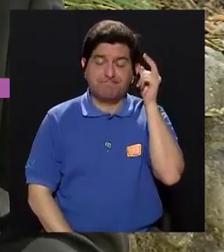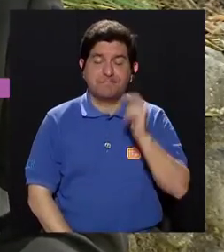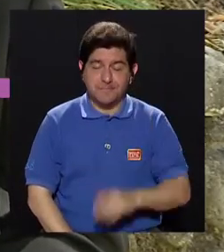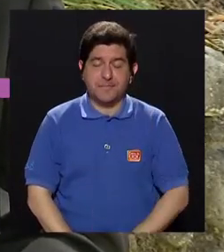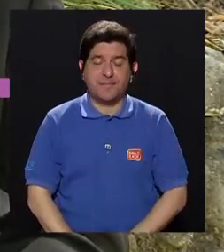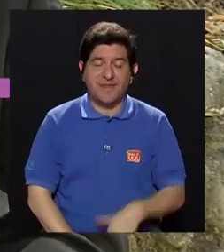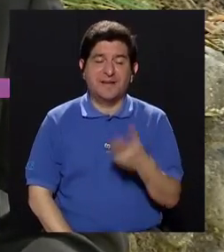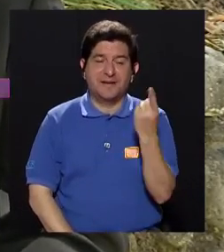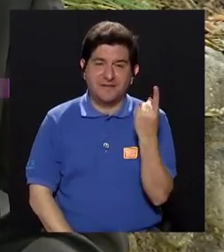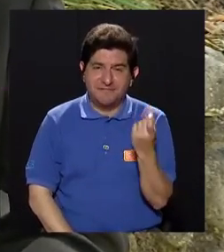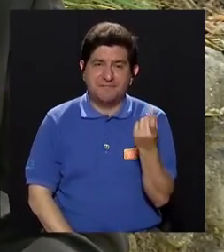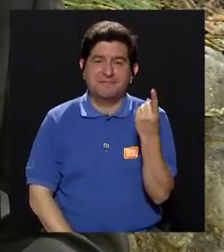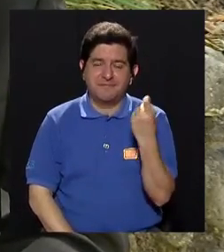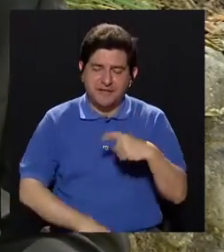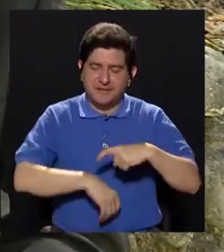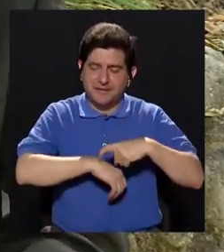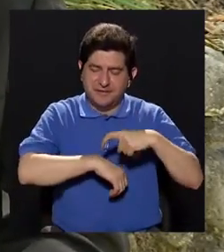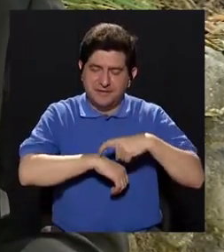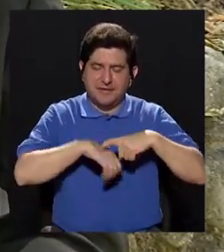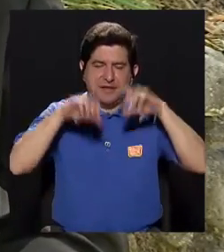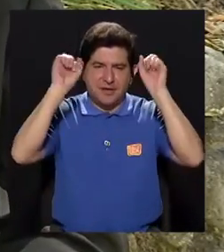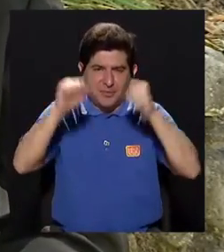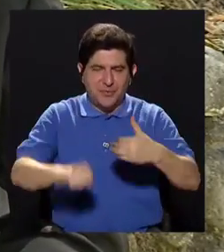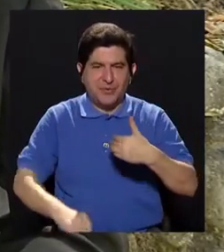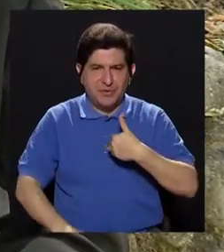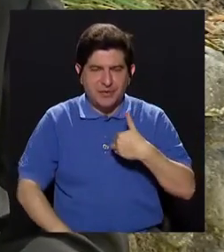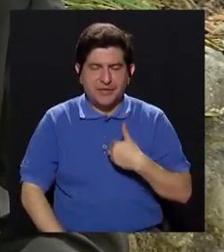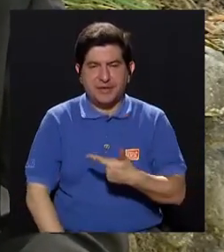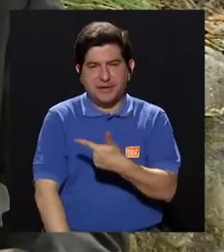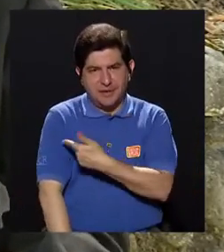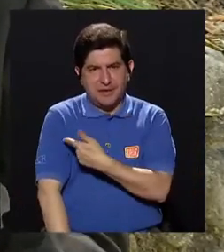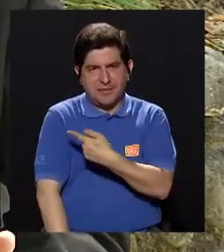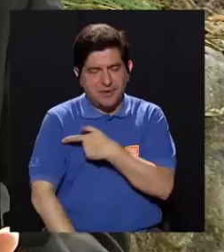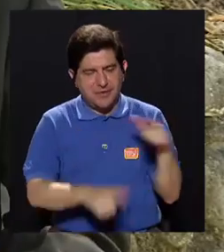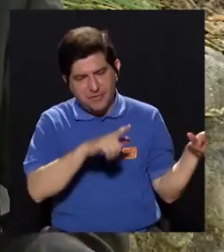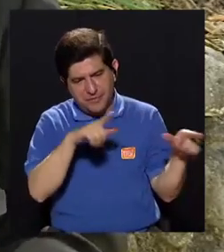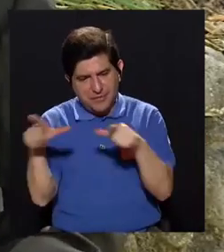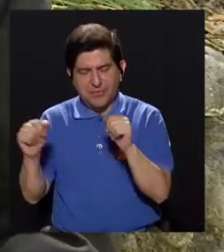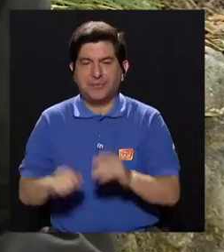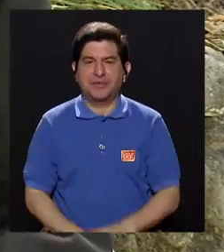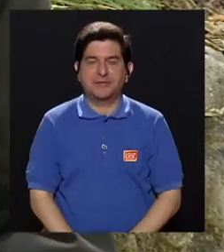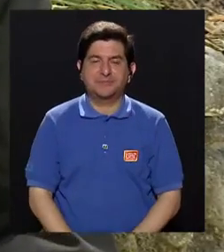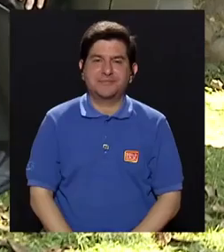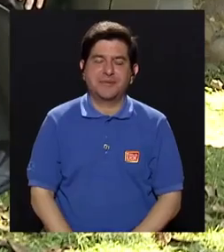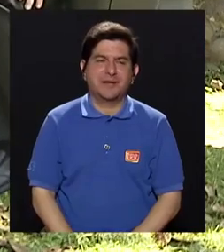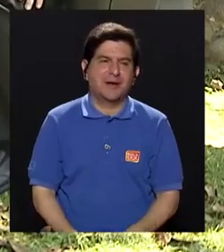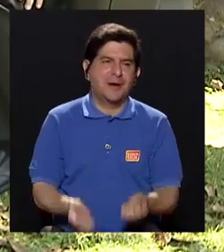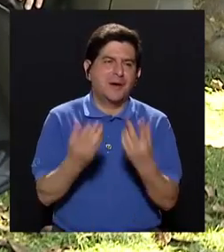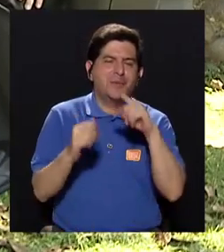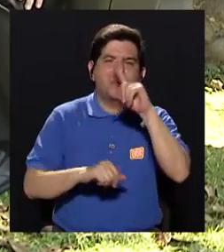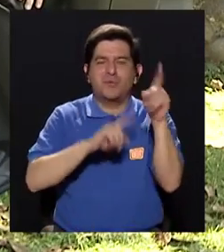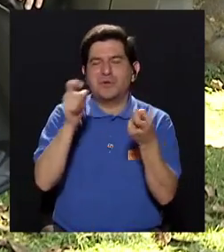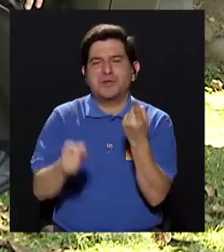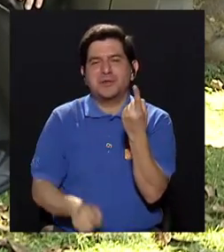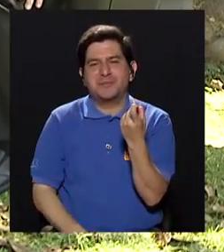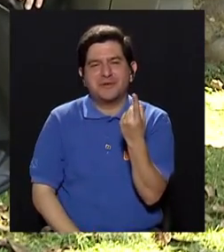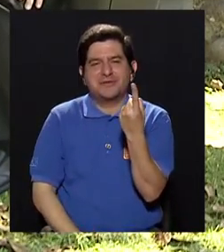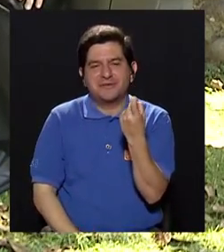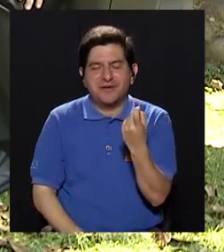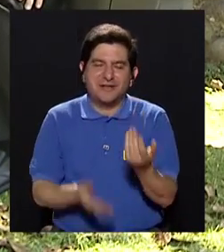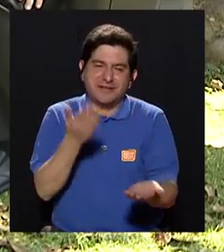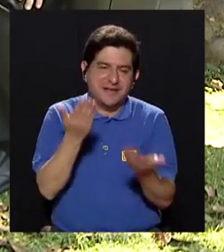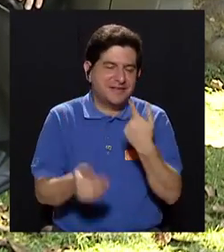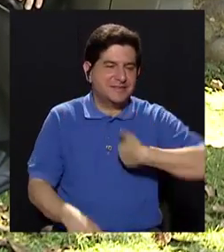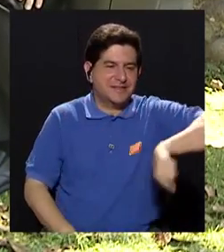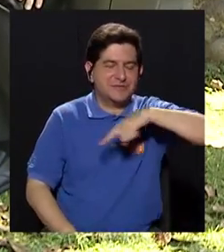va a faltar tamaño poco de tiempo para poder tener una vacuna disponible. Bueno, doctor, se nos quedan muchísimas preguntas en el